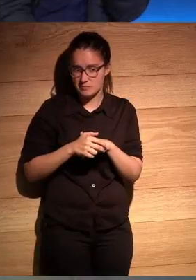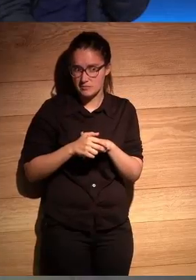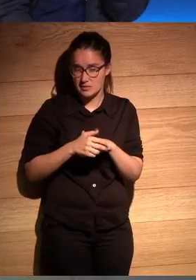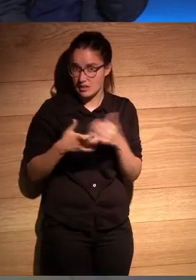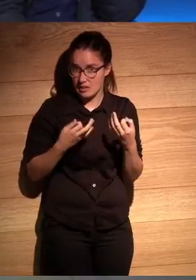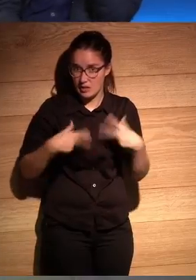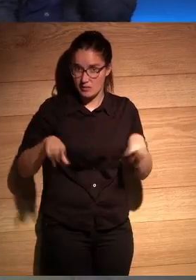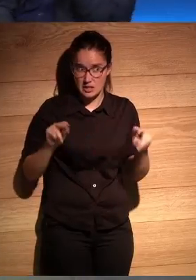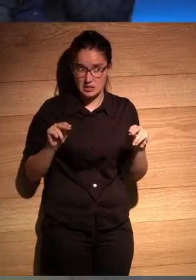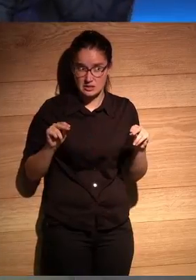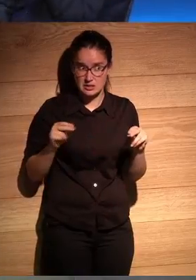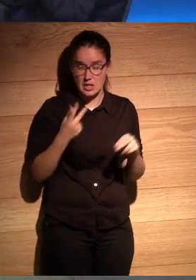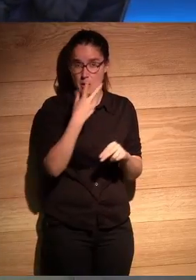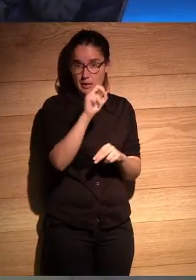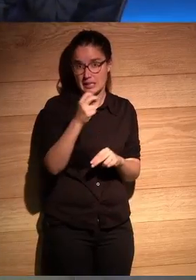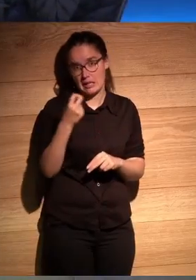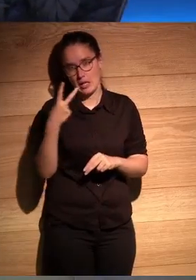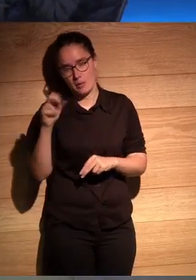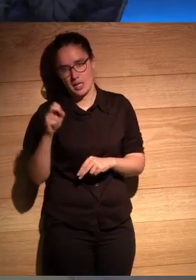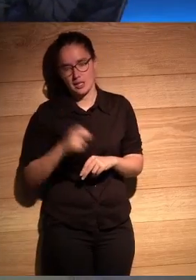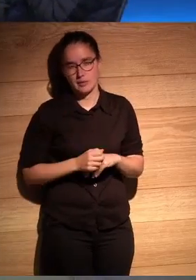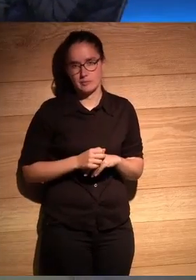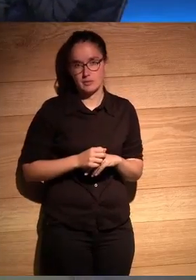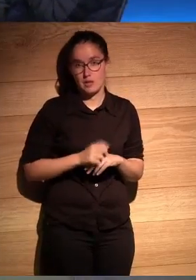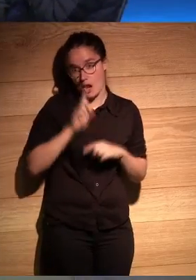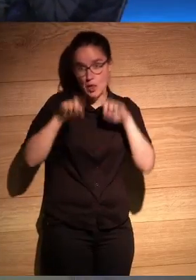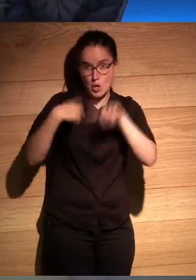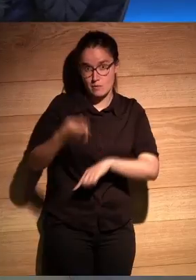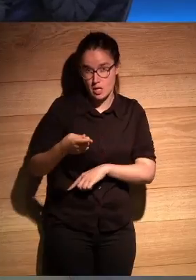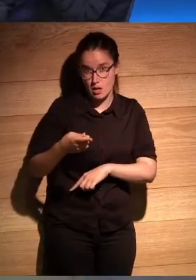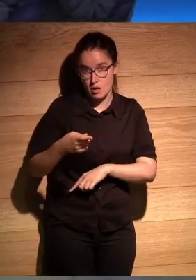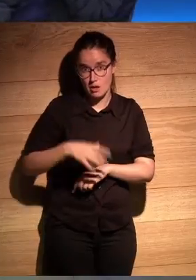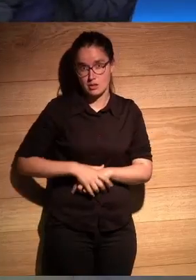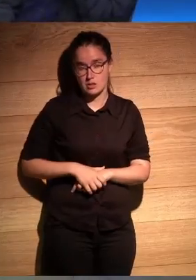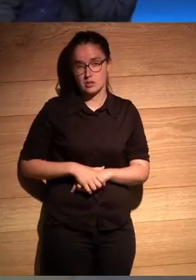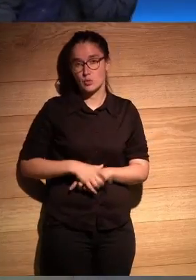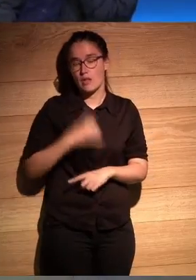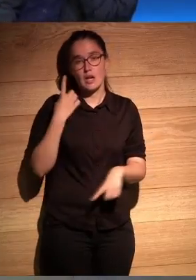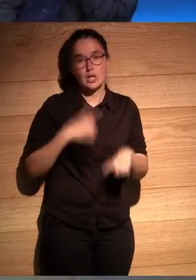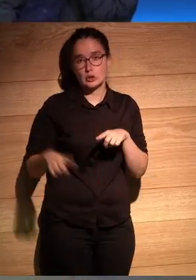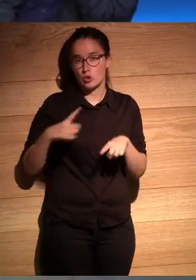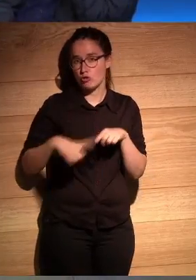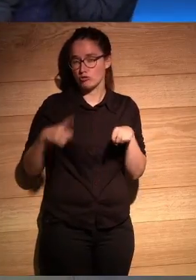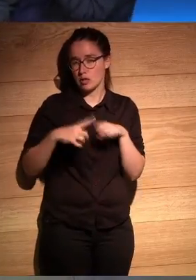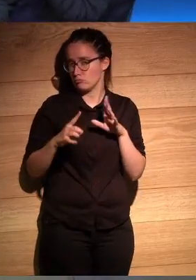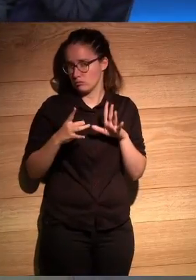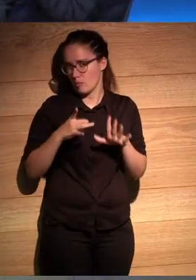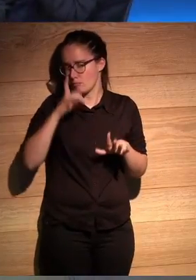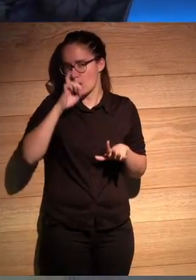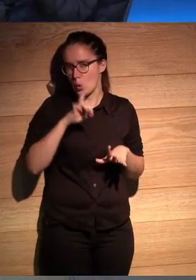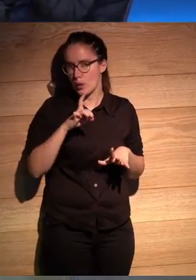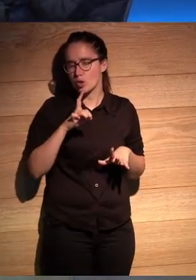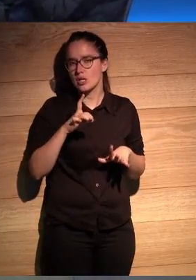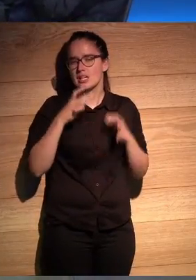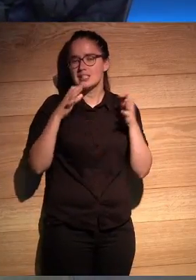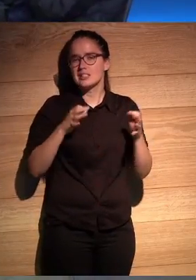¿hay que terminar? 20-20 20-20 es el año que viene había una de las cosas más tremendas que me hizo una vez me acuerdo que había venido